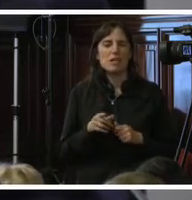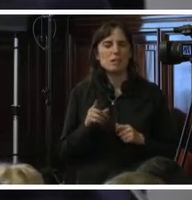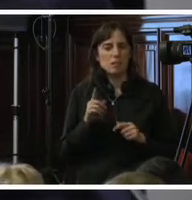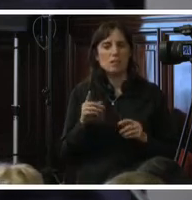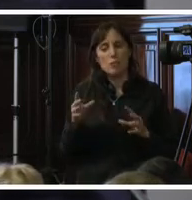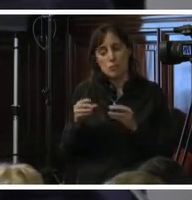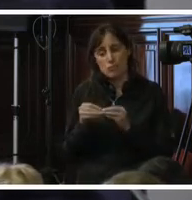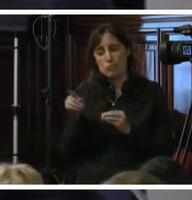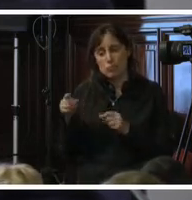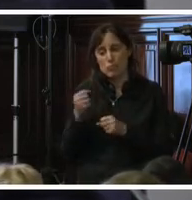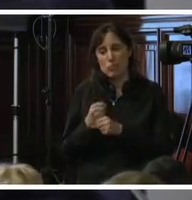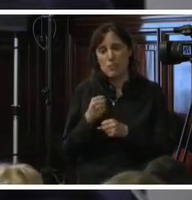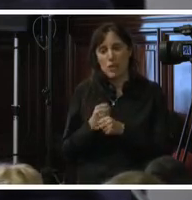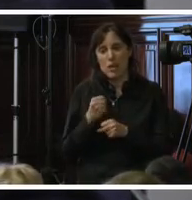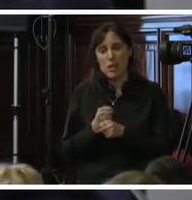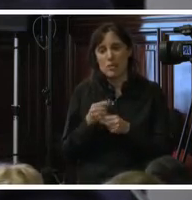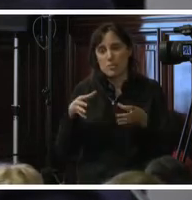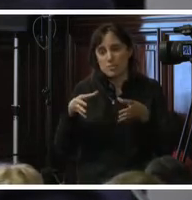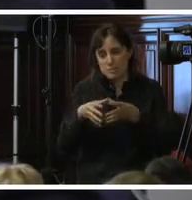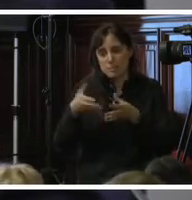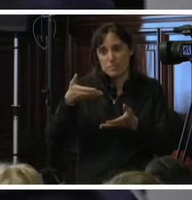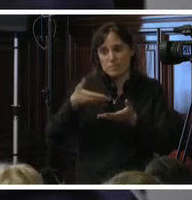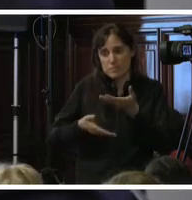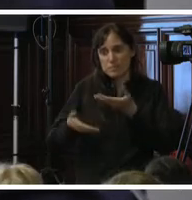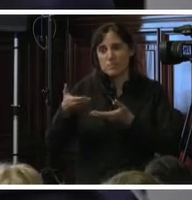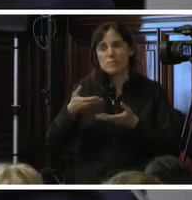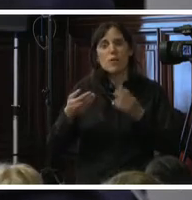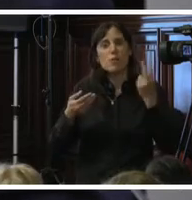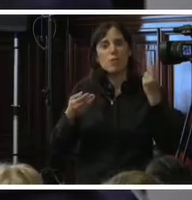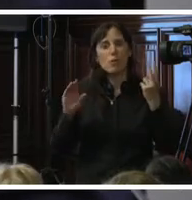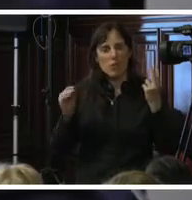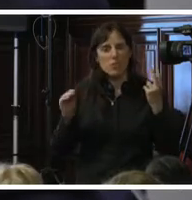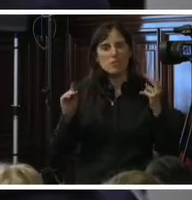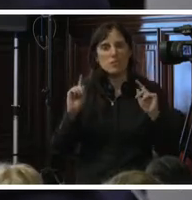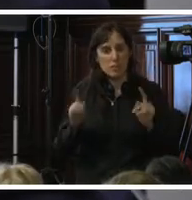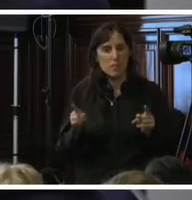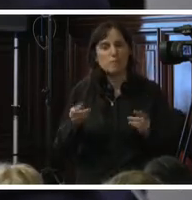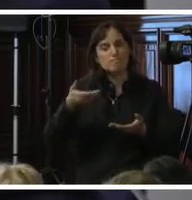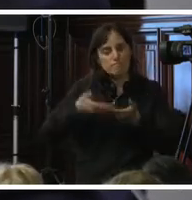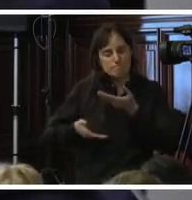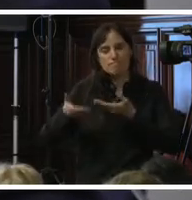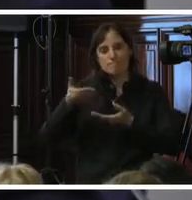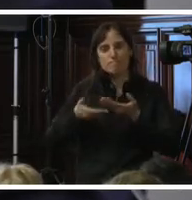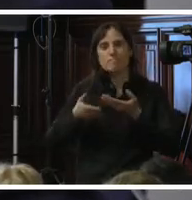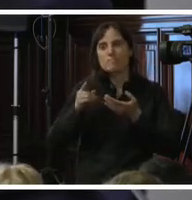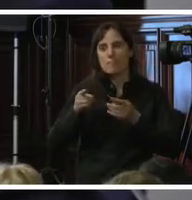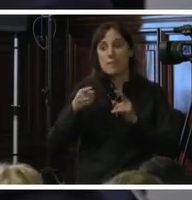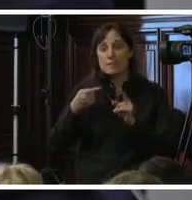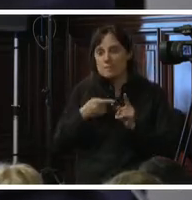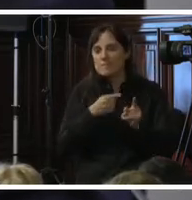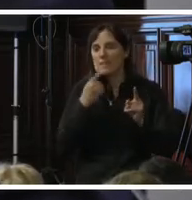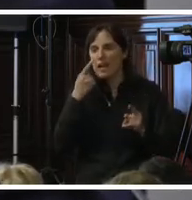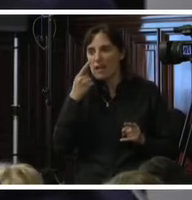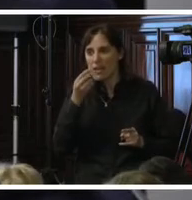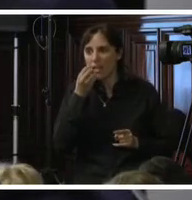trabajando eso y con el equipo de las dos niñas que colaboran en la relatoría estamos haciéndole ese seguimiento